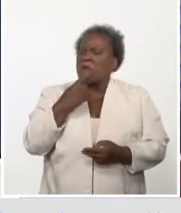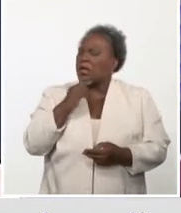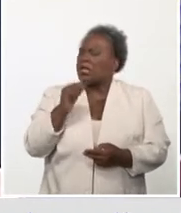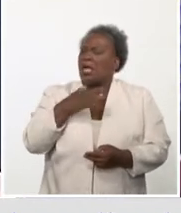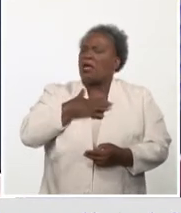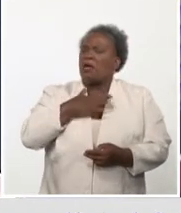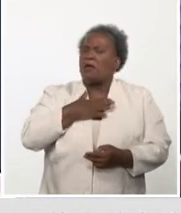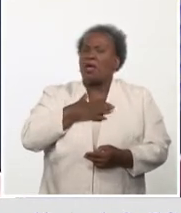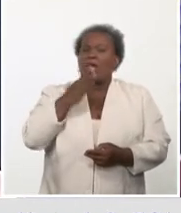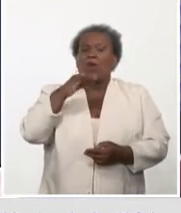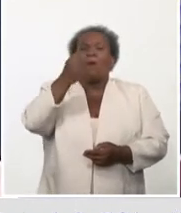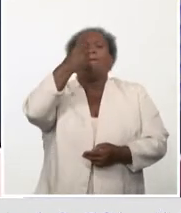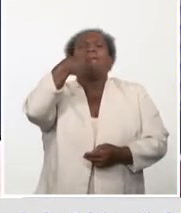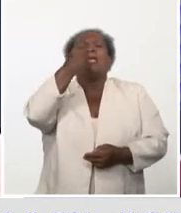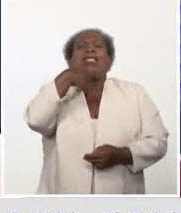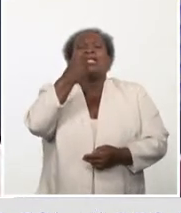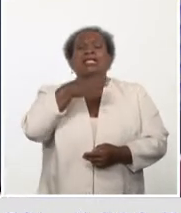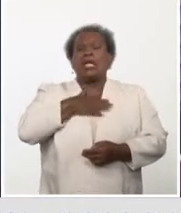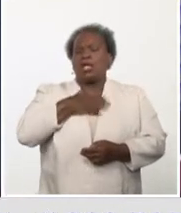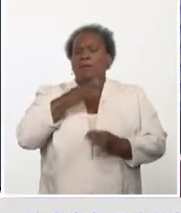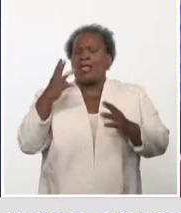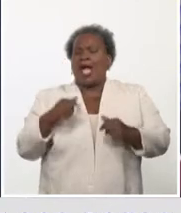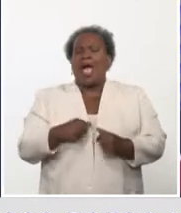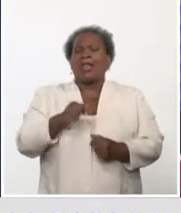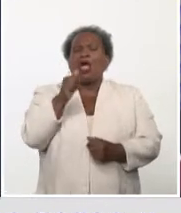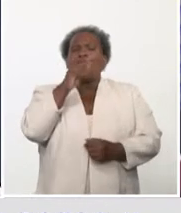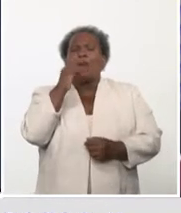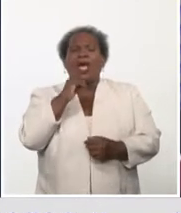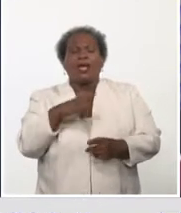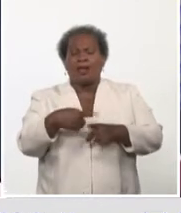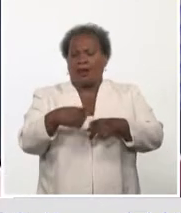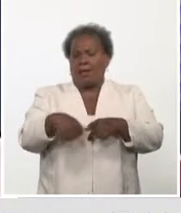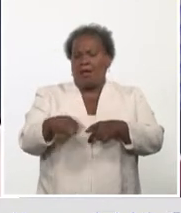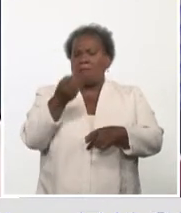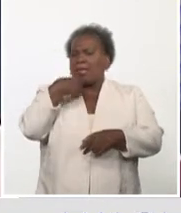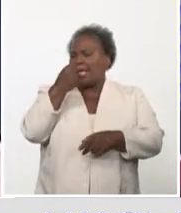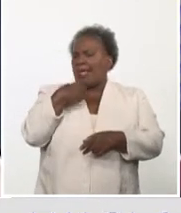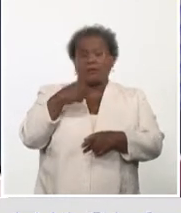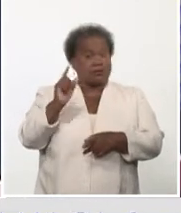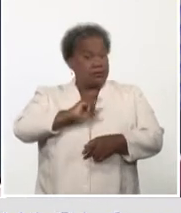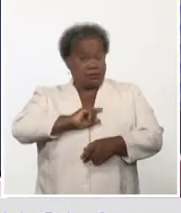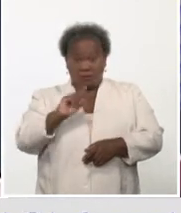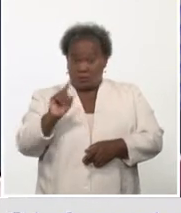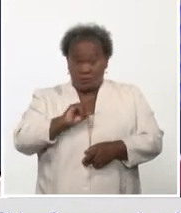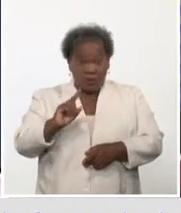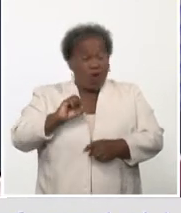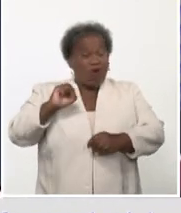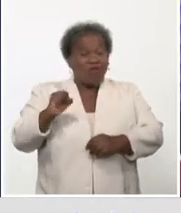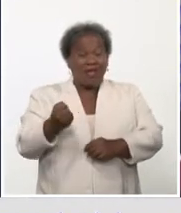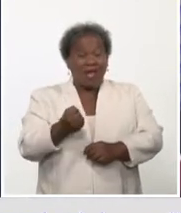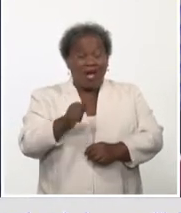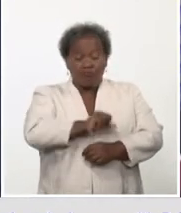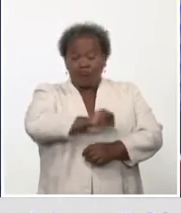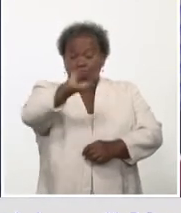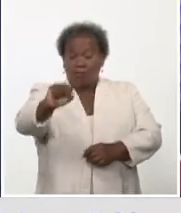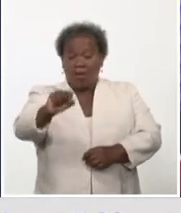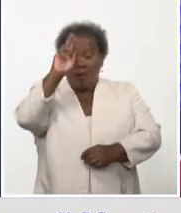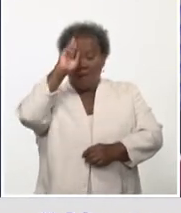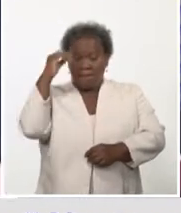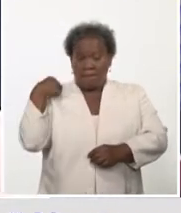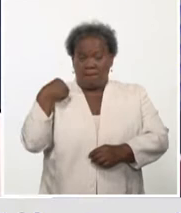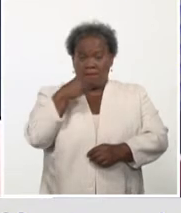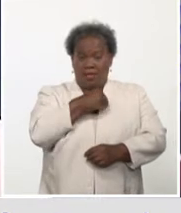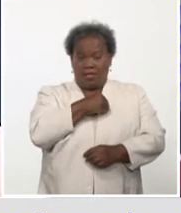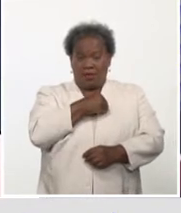automedicarse. Importantísimo para una embarazada. puede un poco que nos dé la falsa sensación de